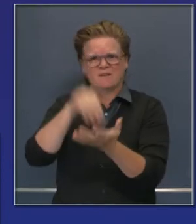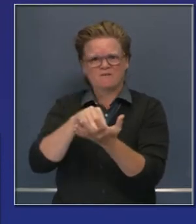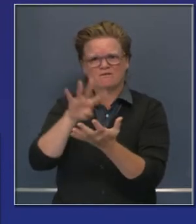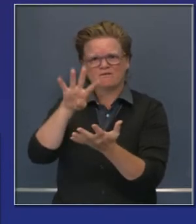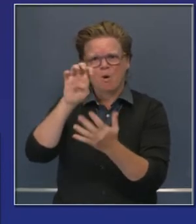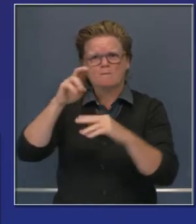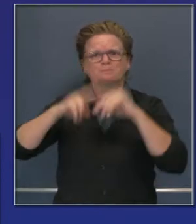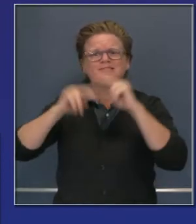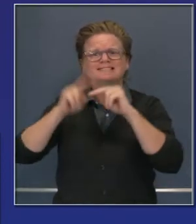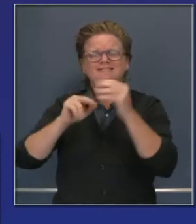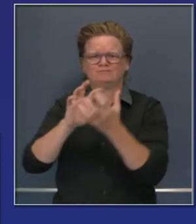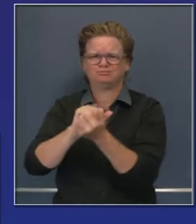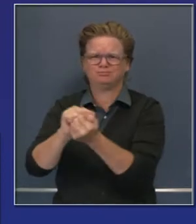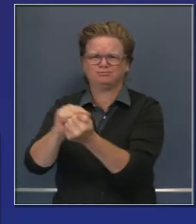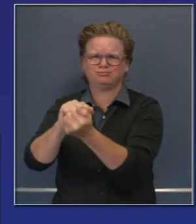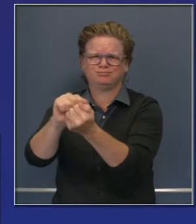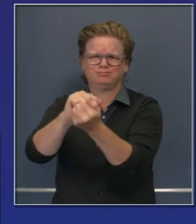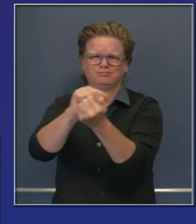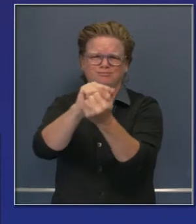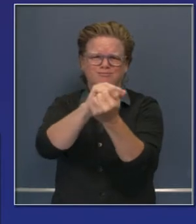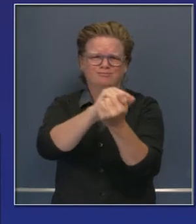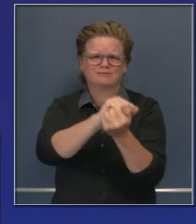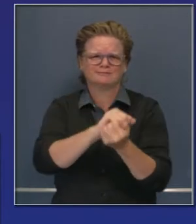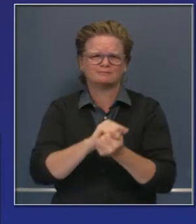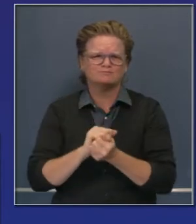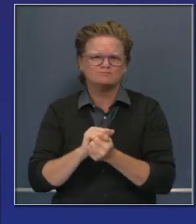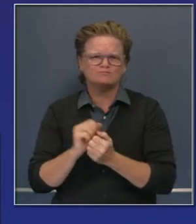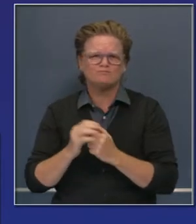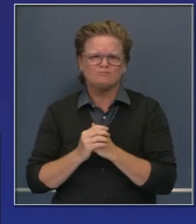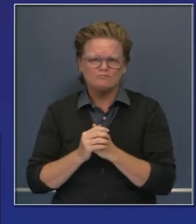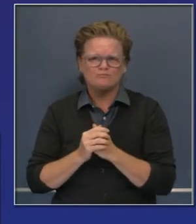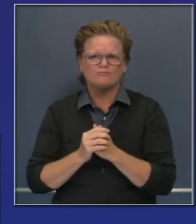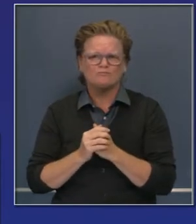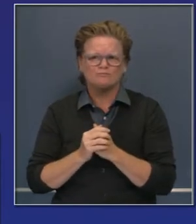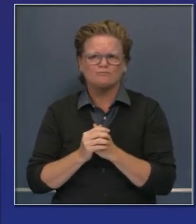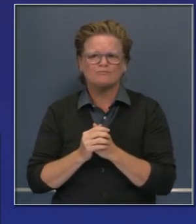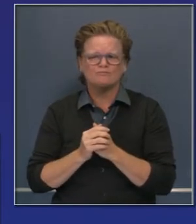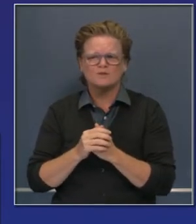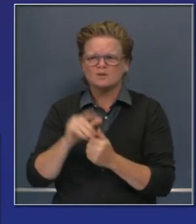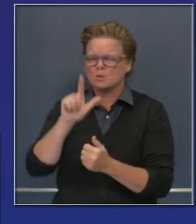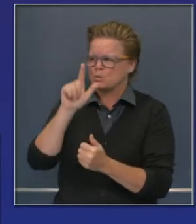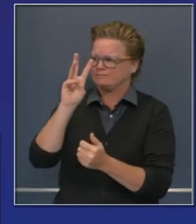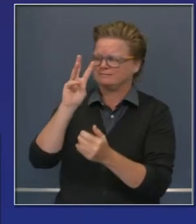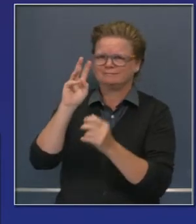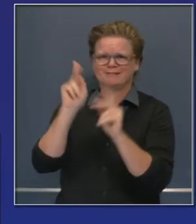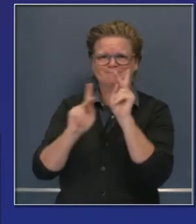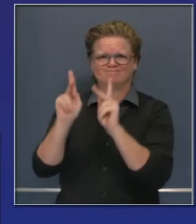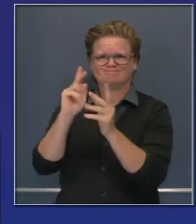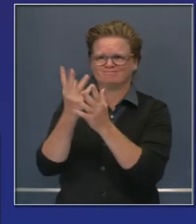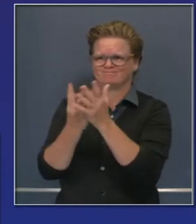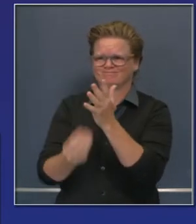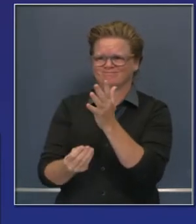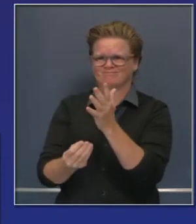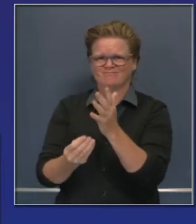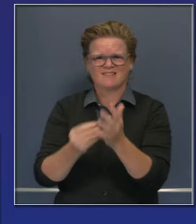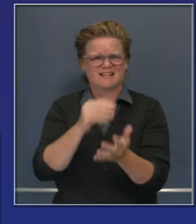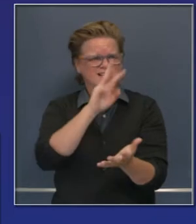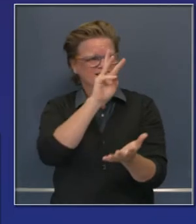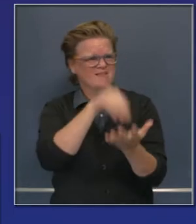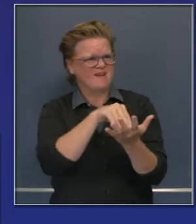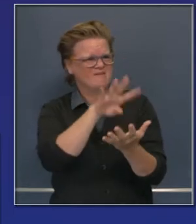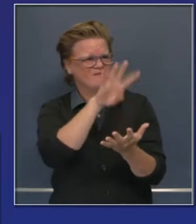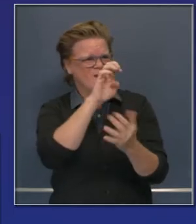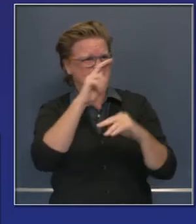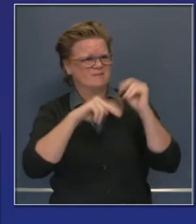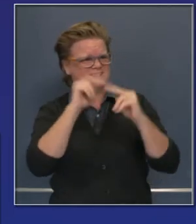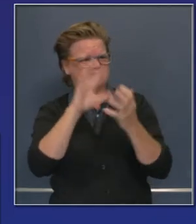pico de estructuras han sido destruidas. Les quiero alertar sobre estas cifras, las 26 muertes y 6,400 estructuras están